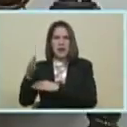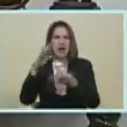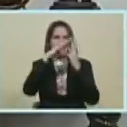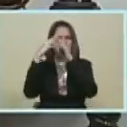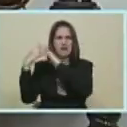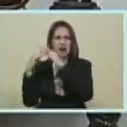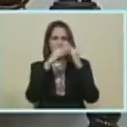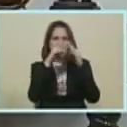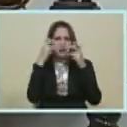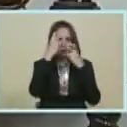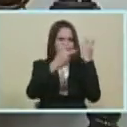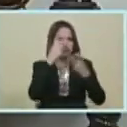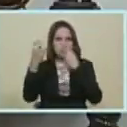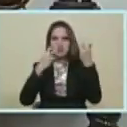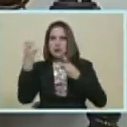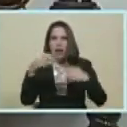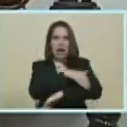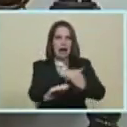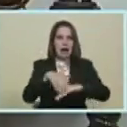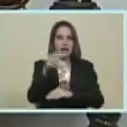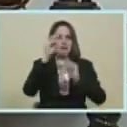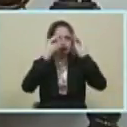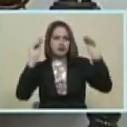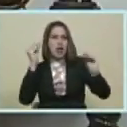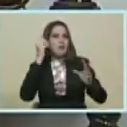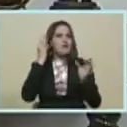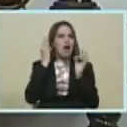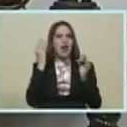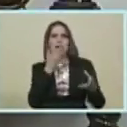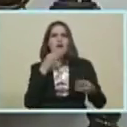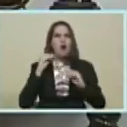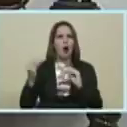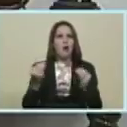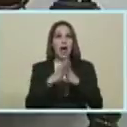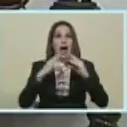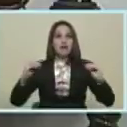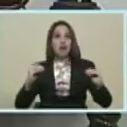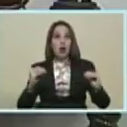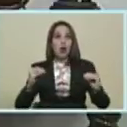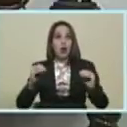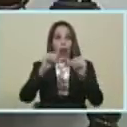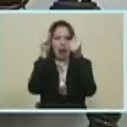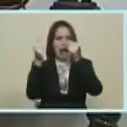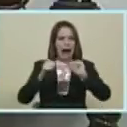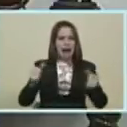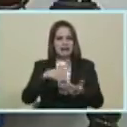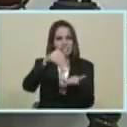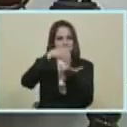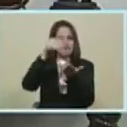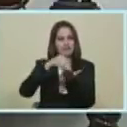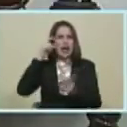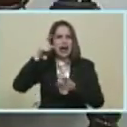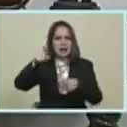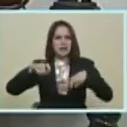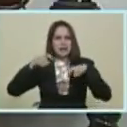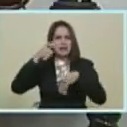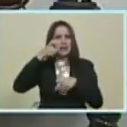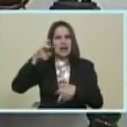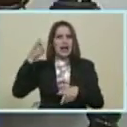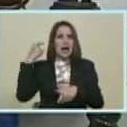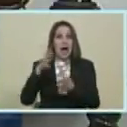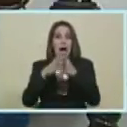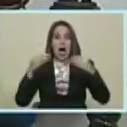barrio... ...la última calle... ...convocar a la mujer... ...convocar al joven... ...convocar al artesano... ...al obrero... ...al campesino... ...a la